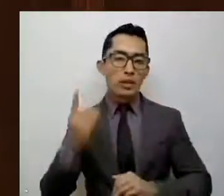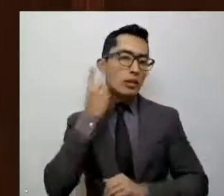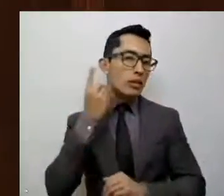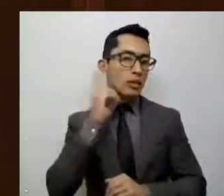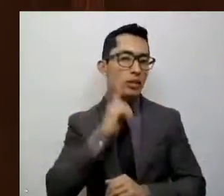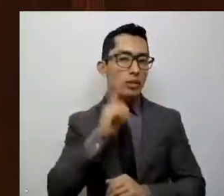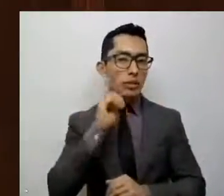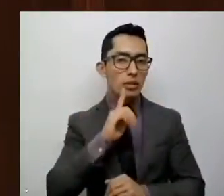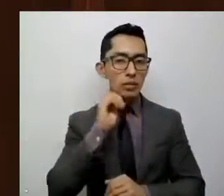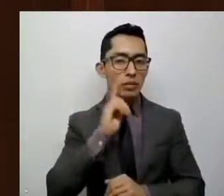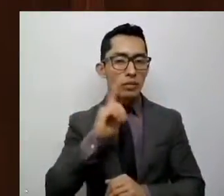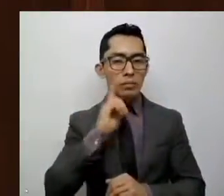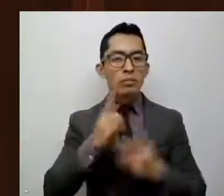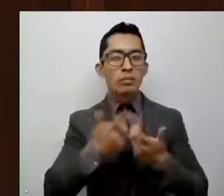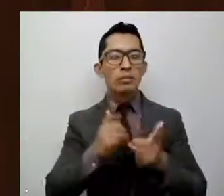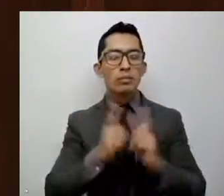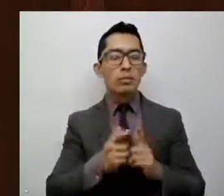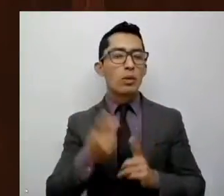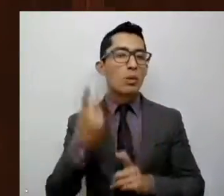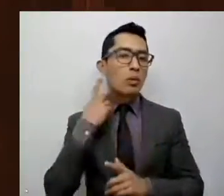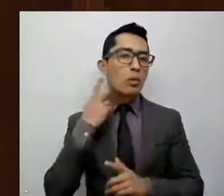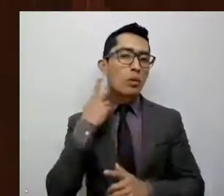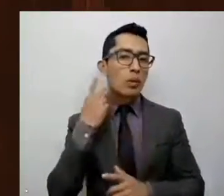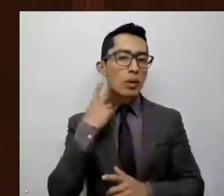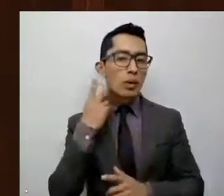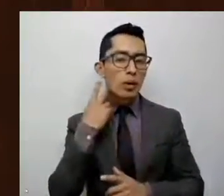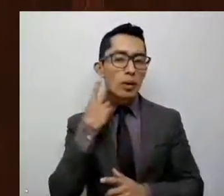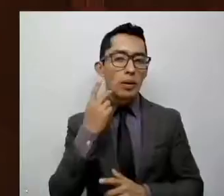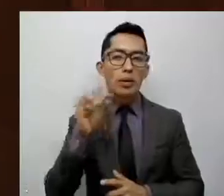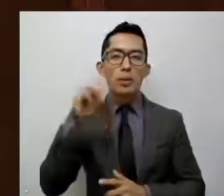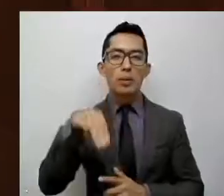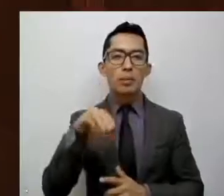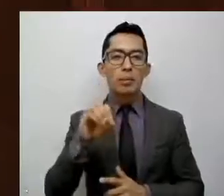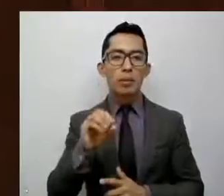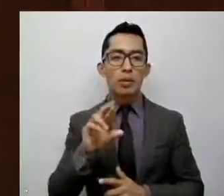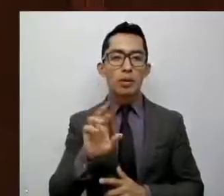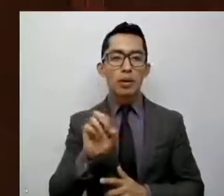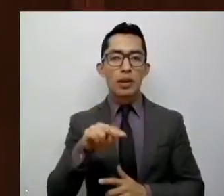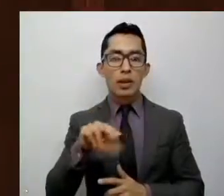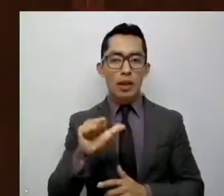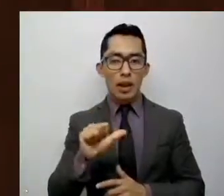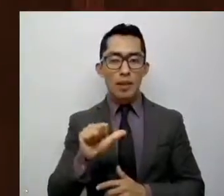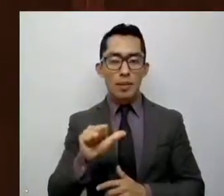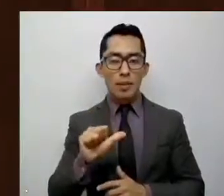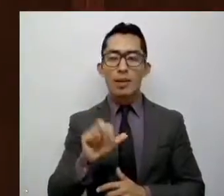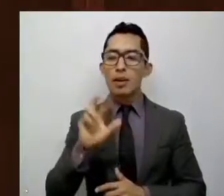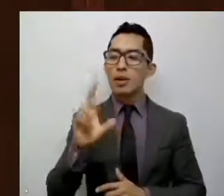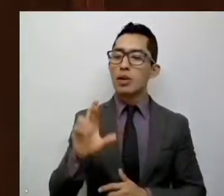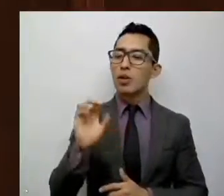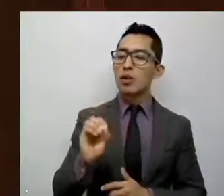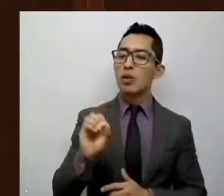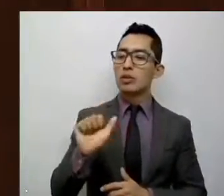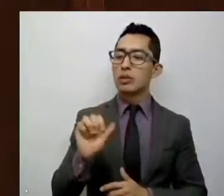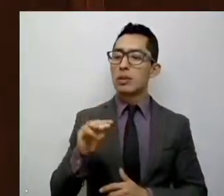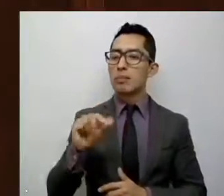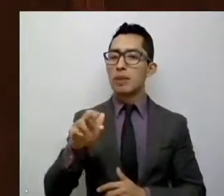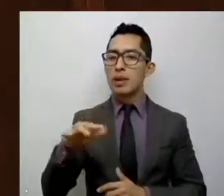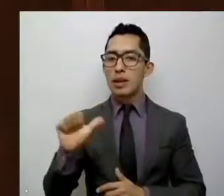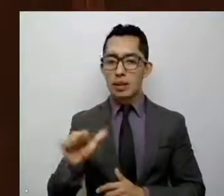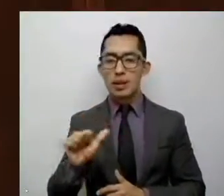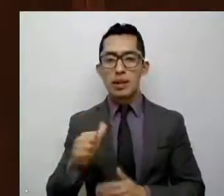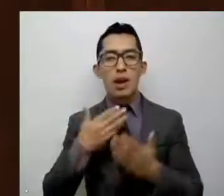fracción parlamentaria del Grupo Morena, Rosa María Pineda Campos, someto a la elevada